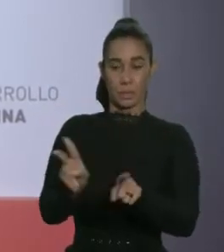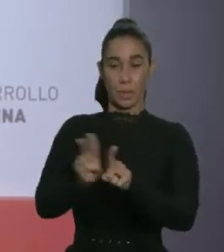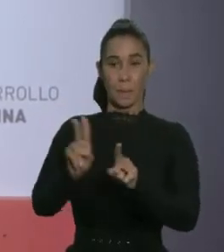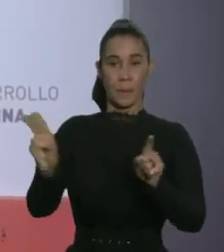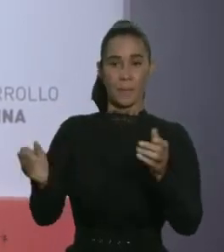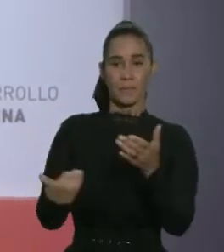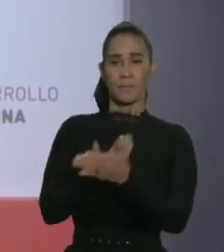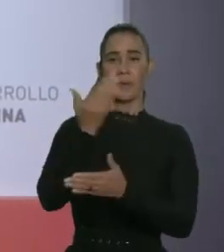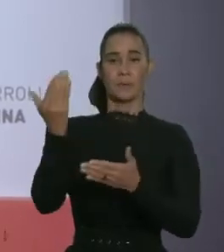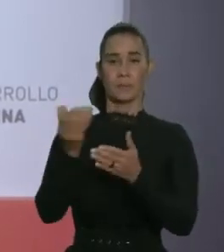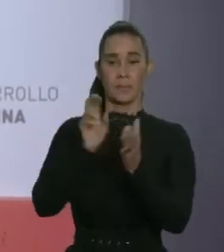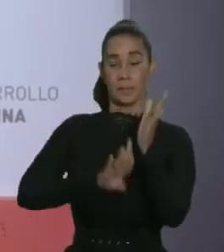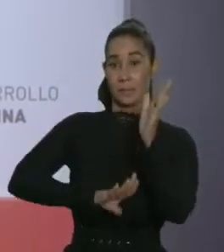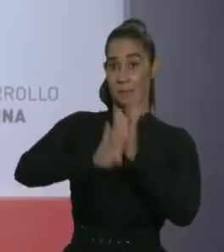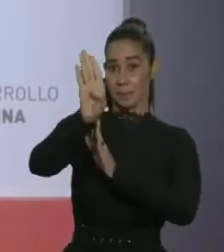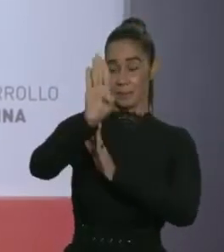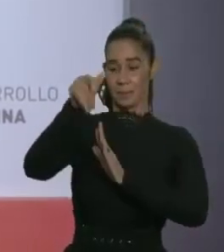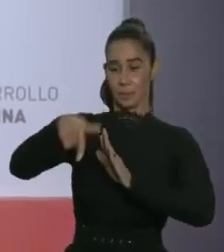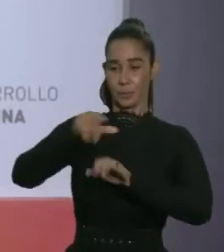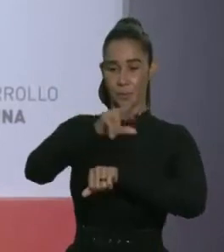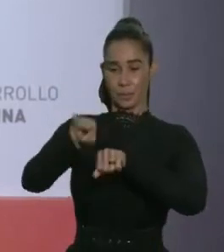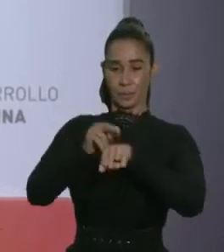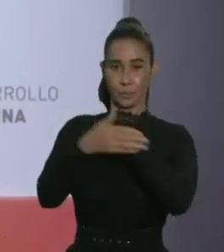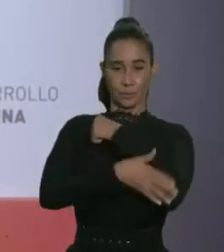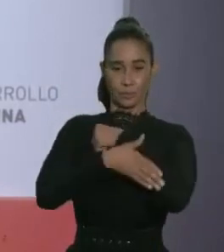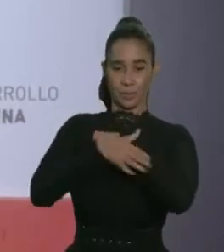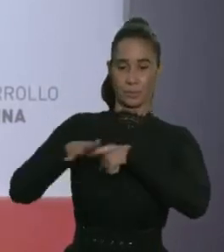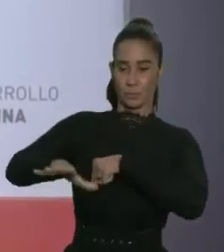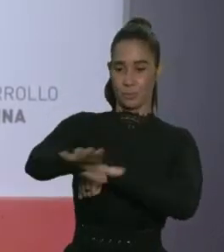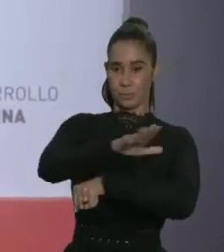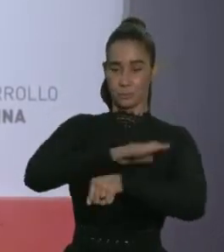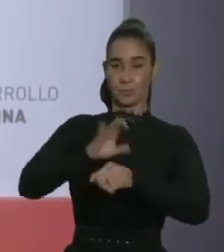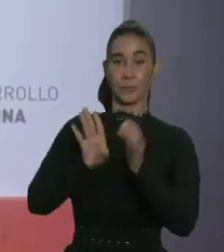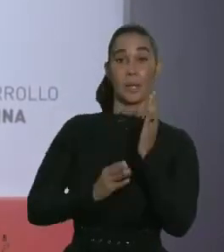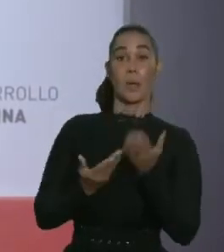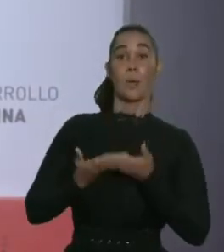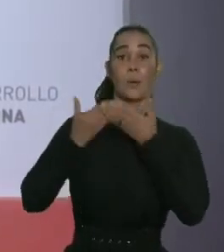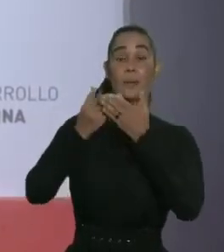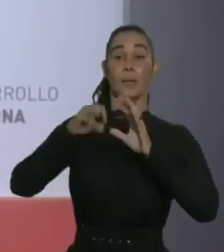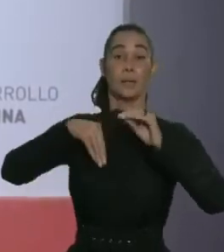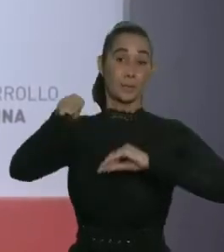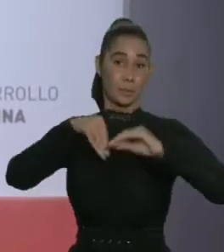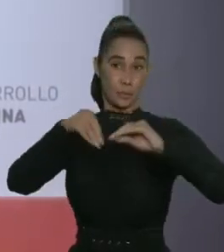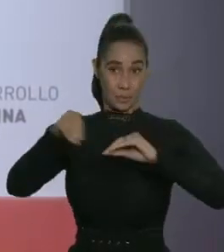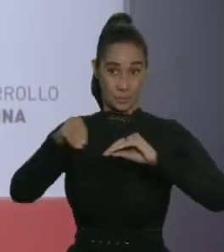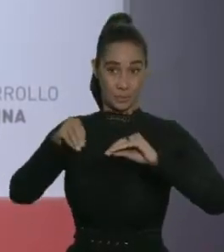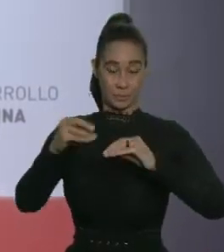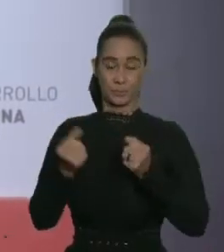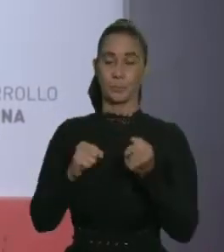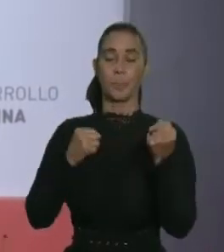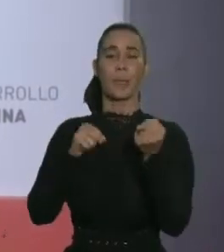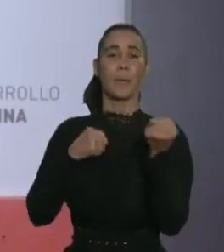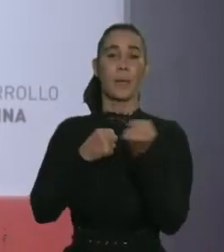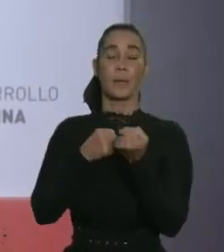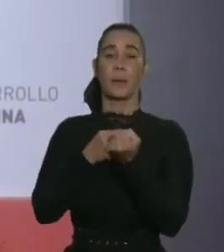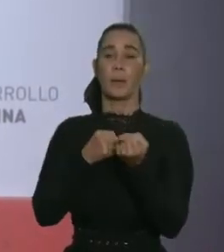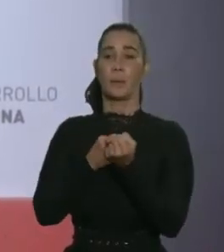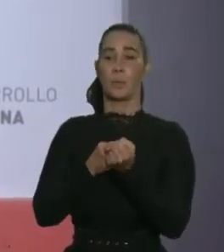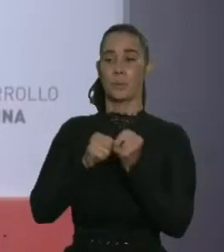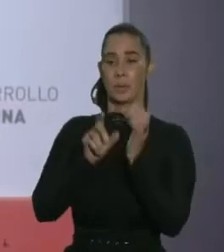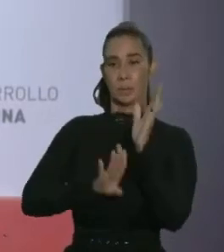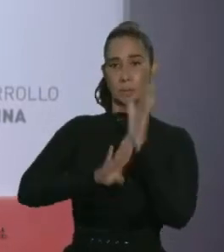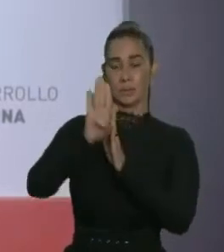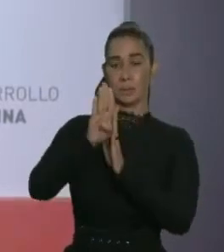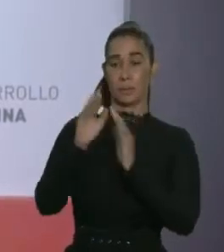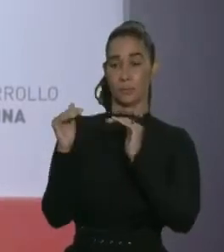el desarrollo del potencial de la región para aumentar el comercio y la inversión y contribuir al desarrollo sostenible,